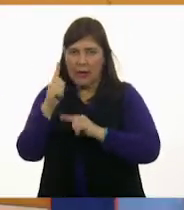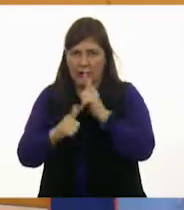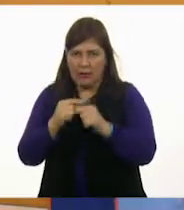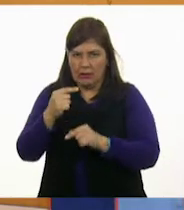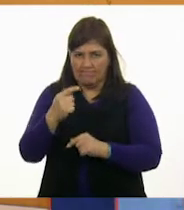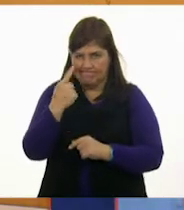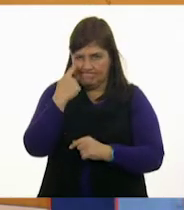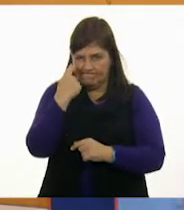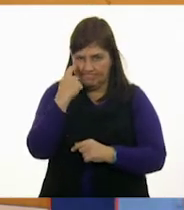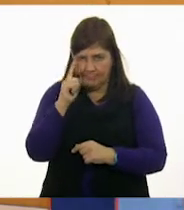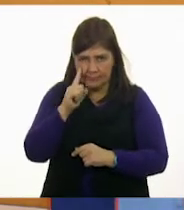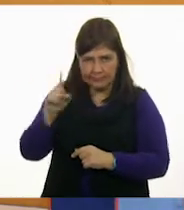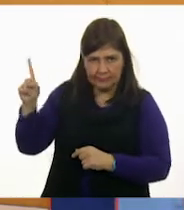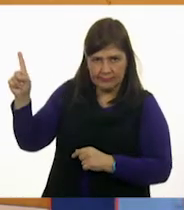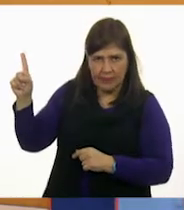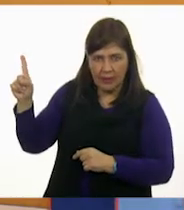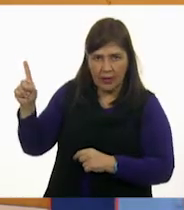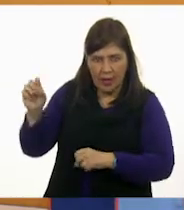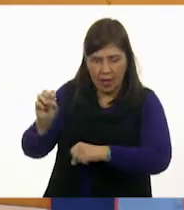Dice así.